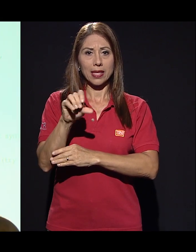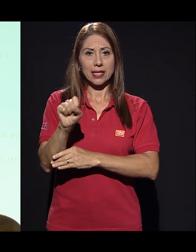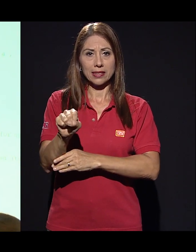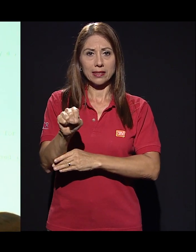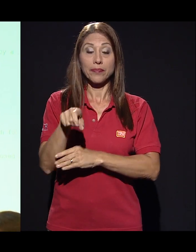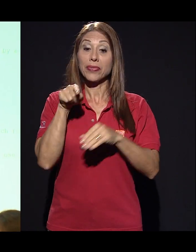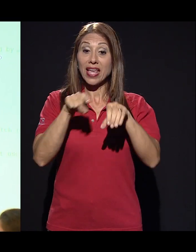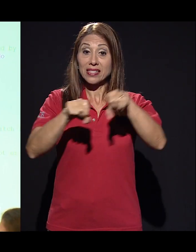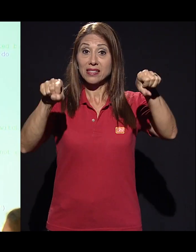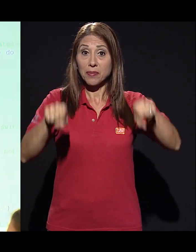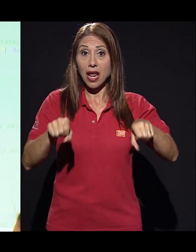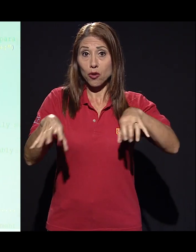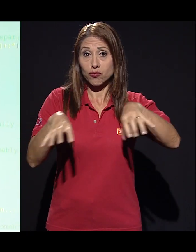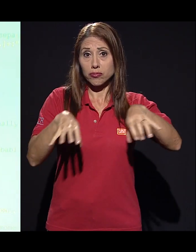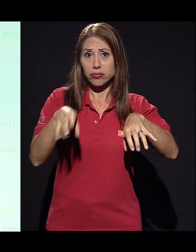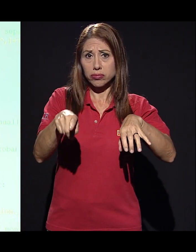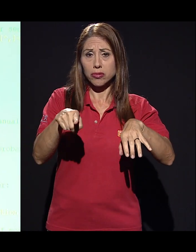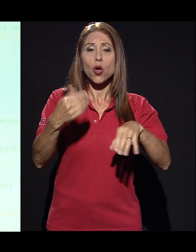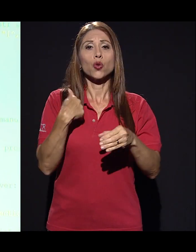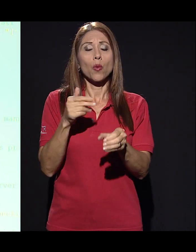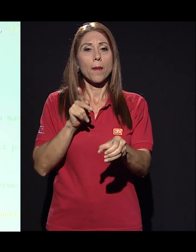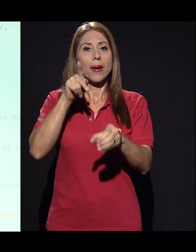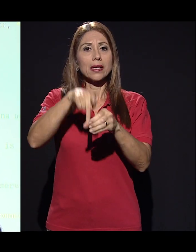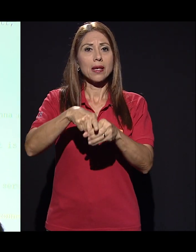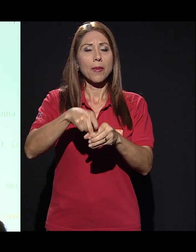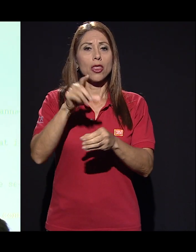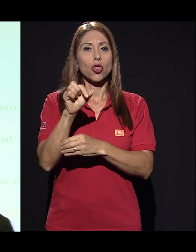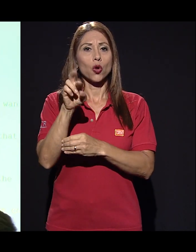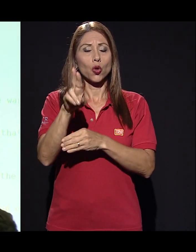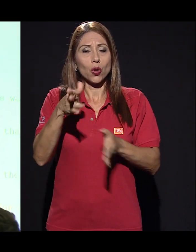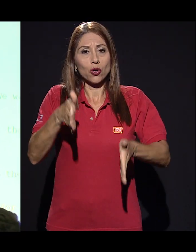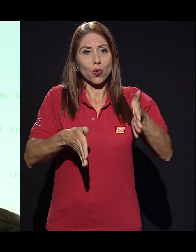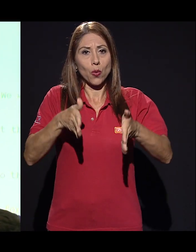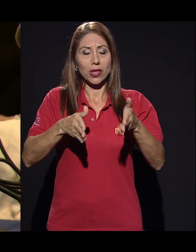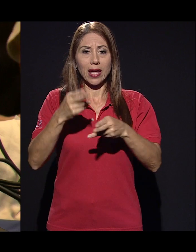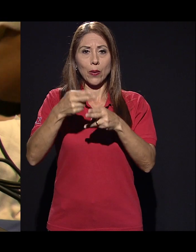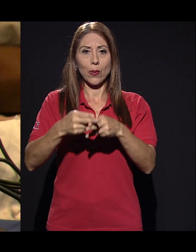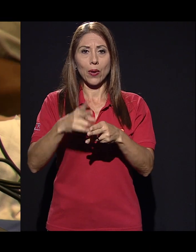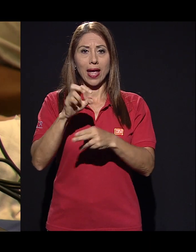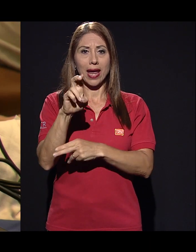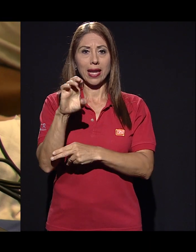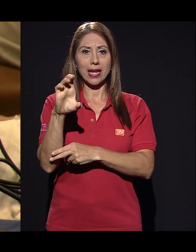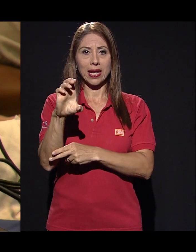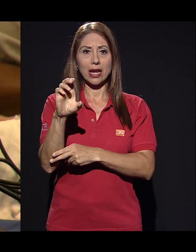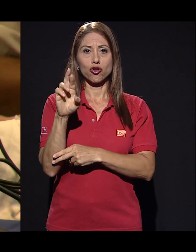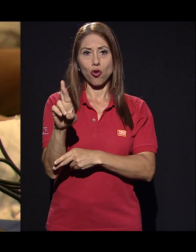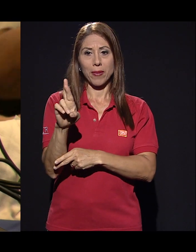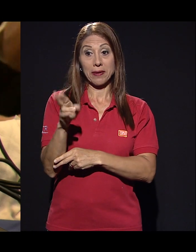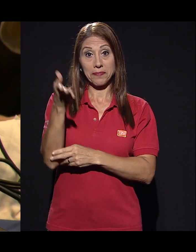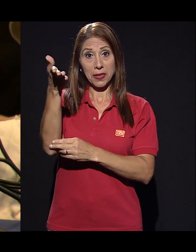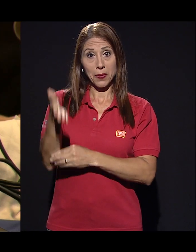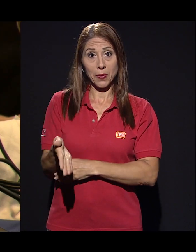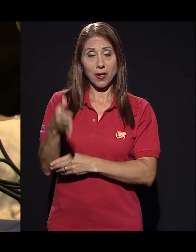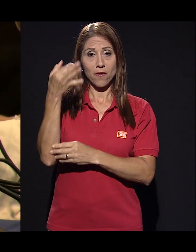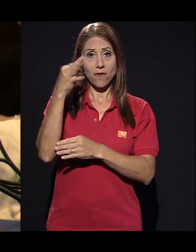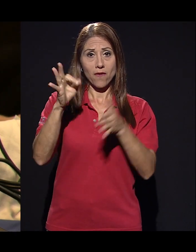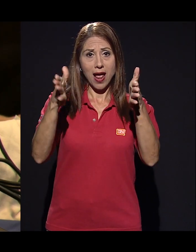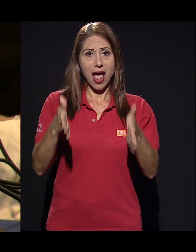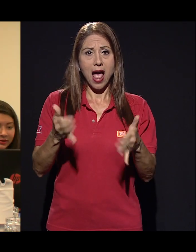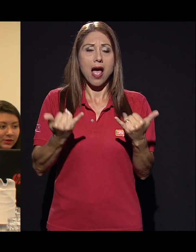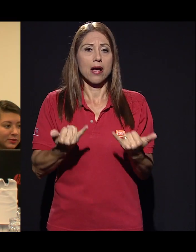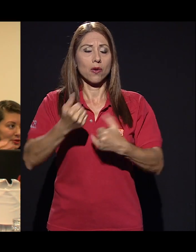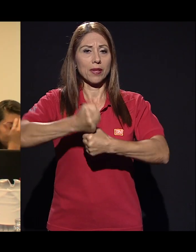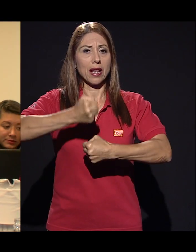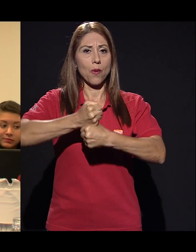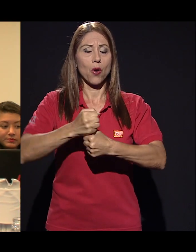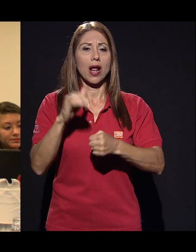contó con la participación del doctor en robótica, Eric Romer. Romer es un ciudadano francés que actualmente labora como profesor